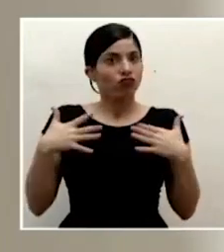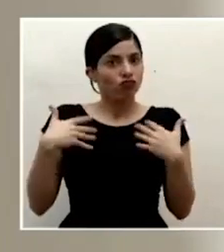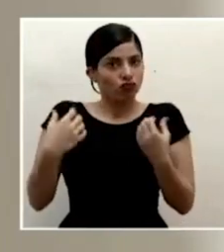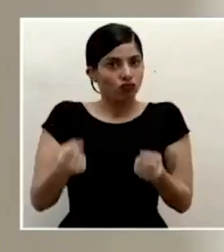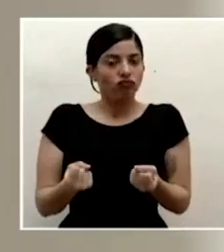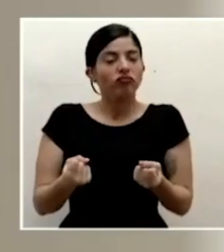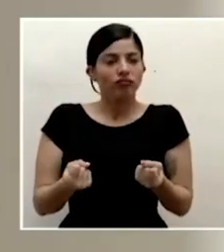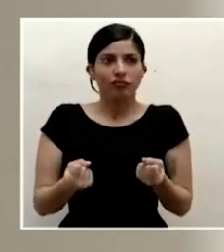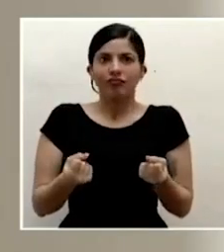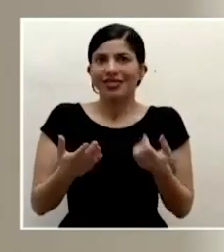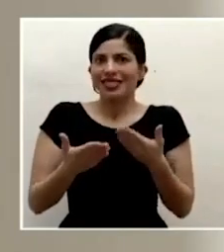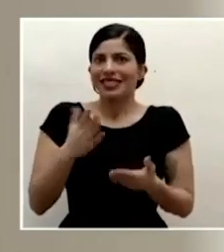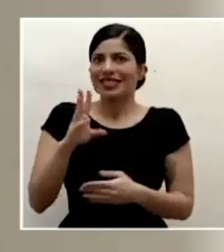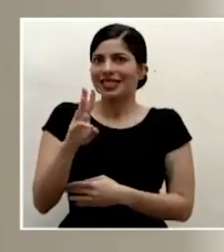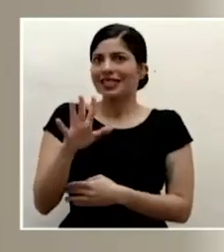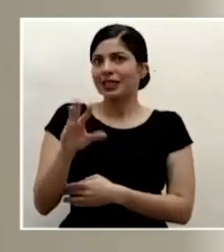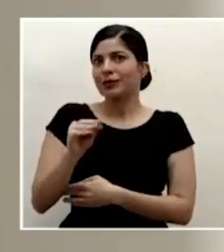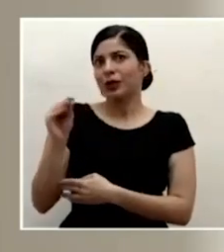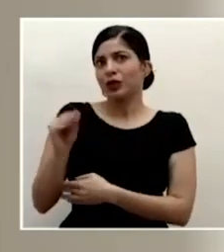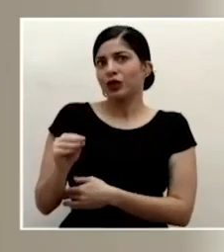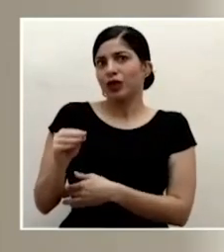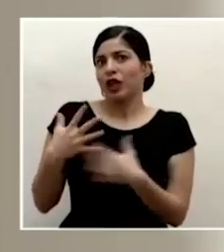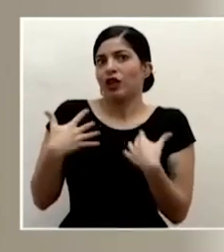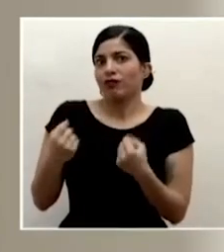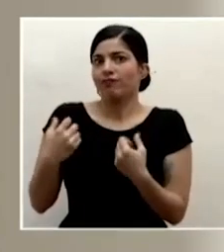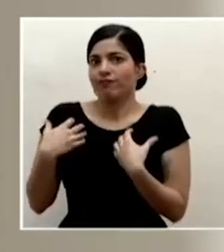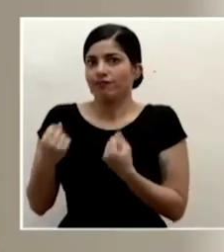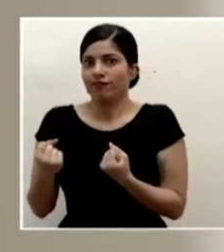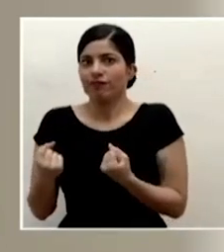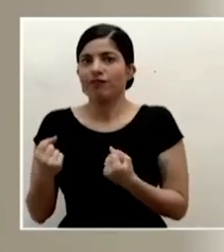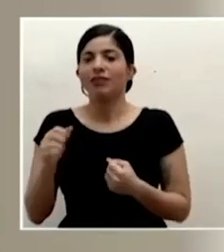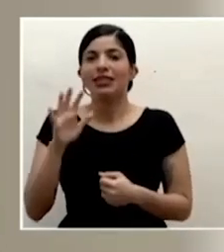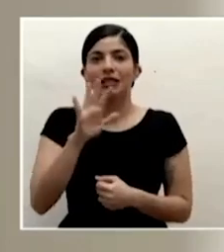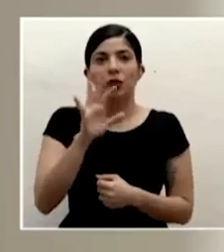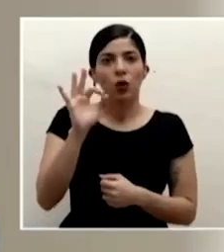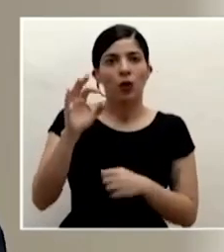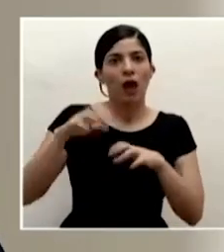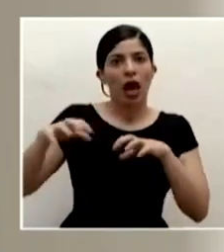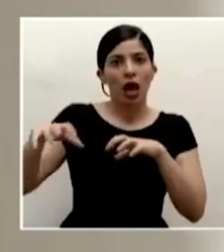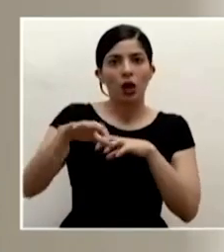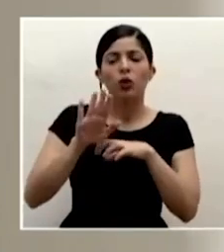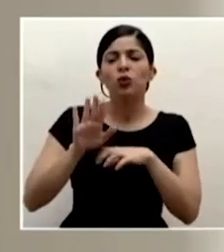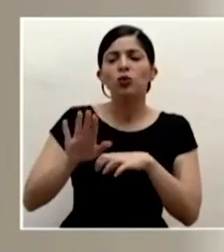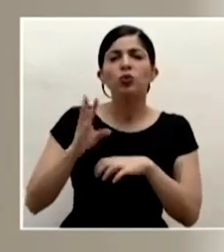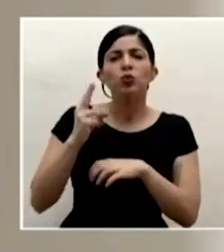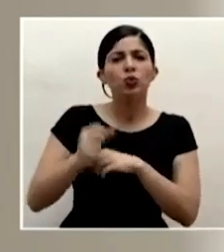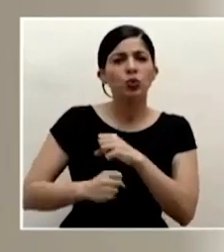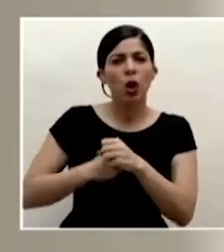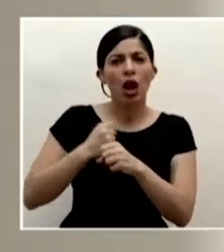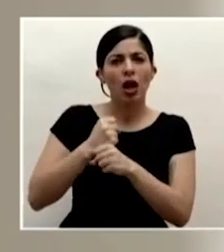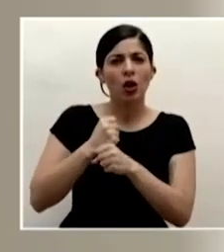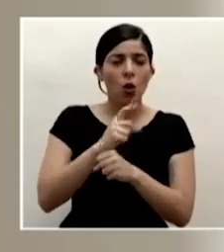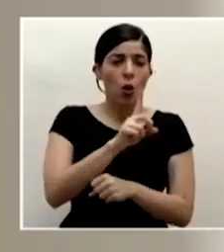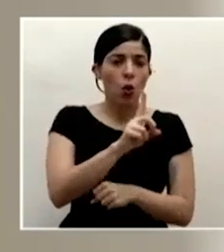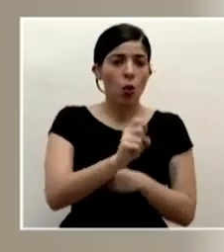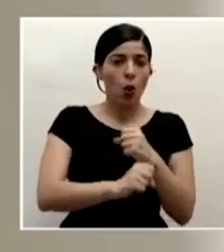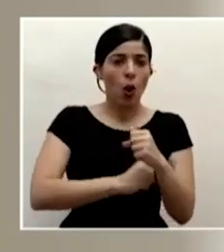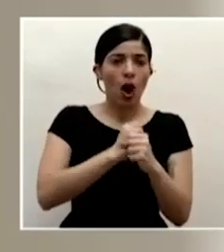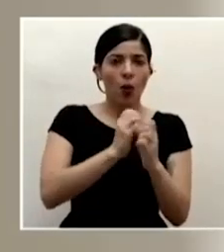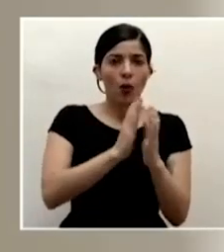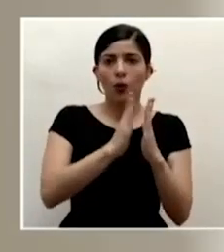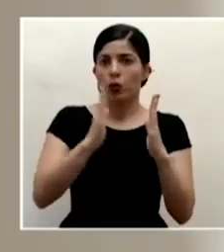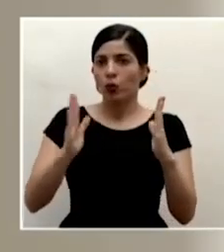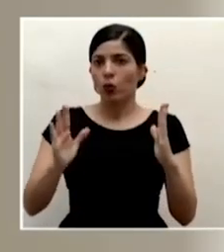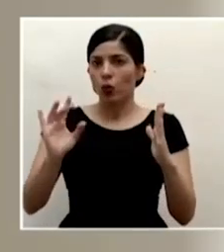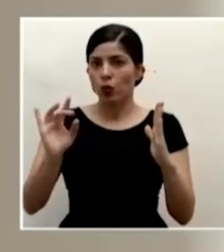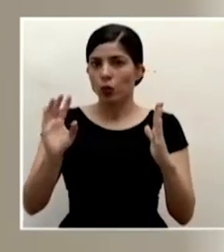rondamos el sesenta y cinco por ciento de los recuperados en cincuenta y nueve cantones con un rango de edad que va desde el año hasta los ochenta y seis